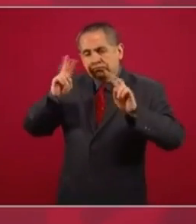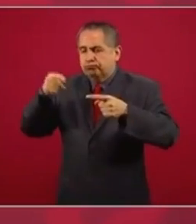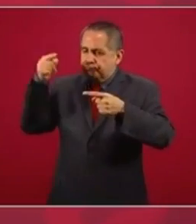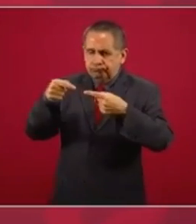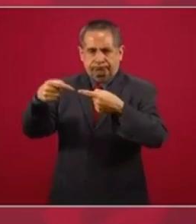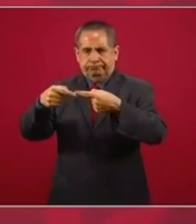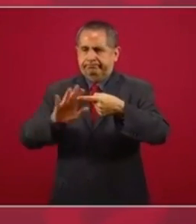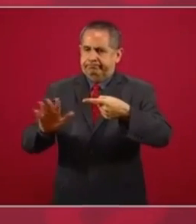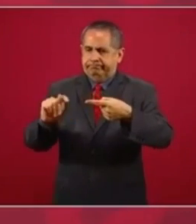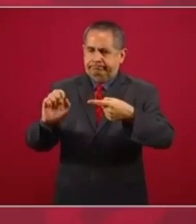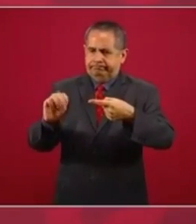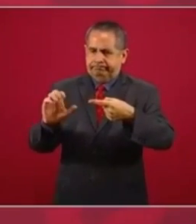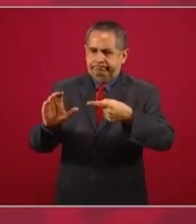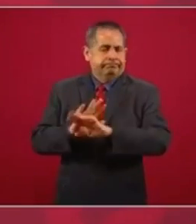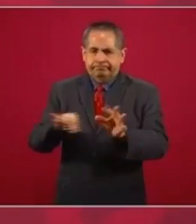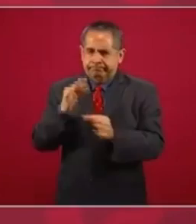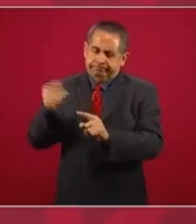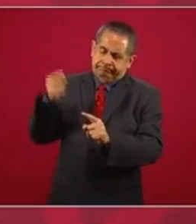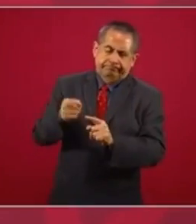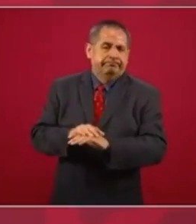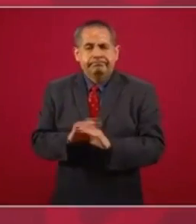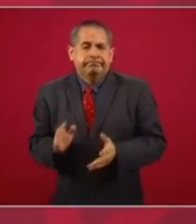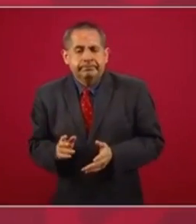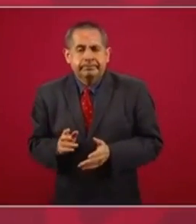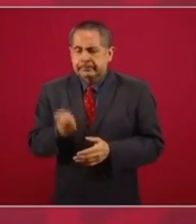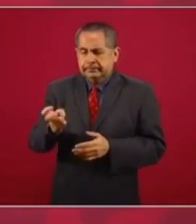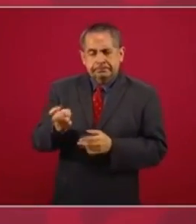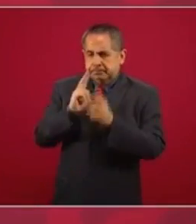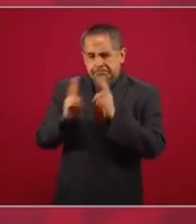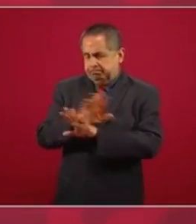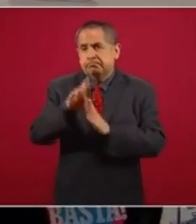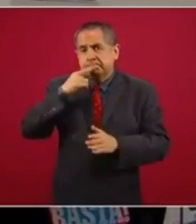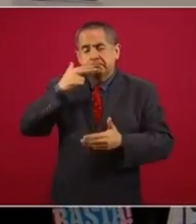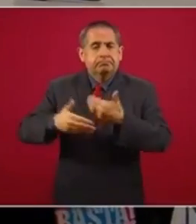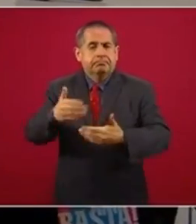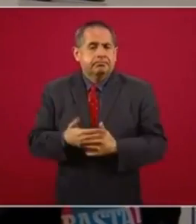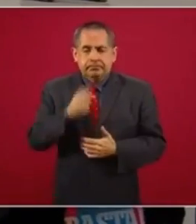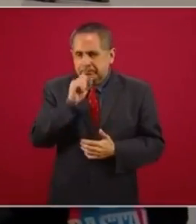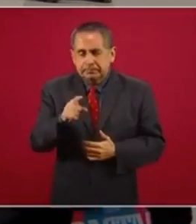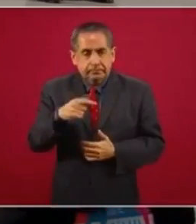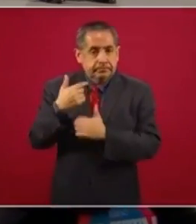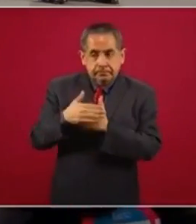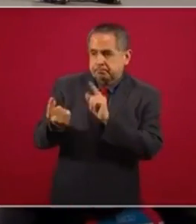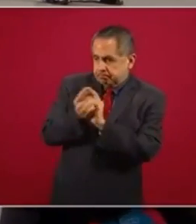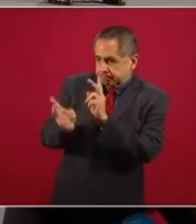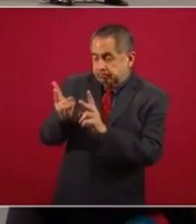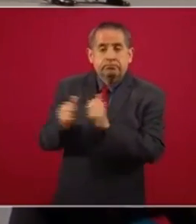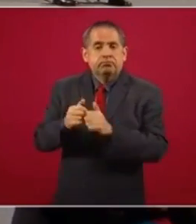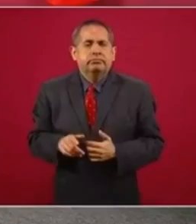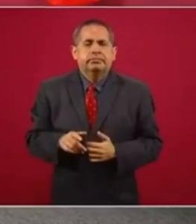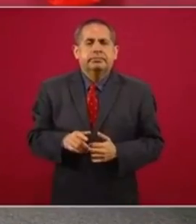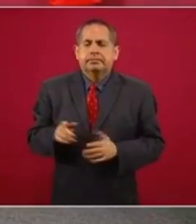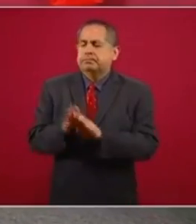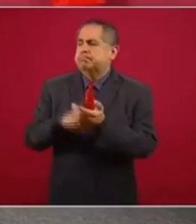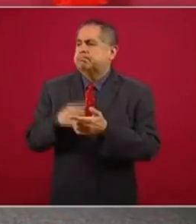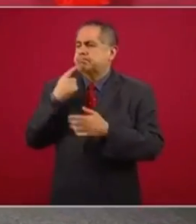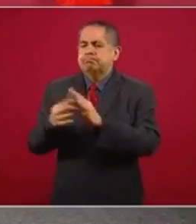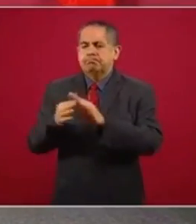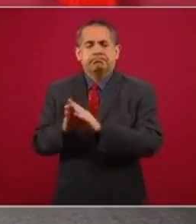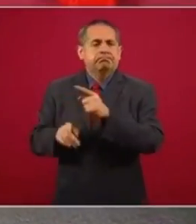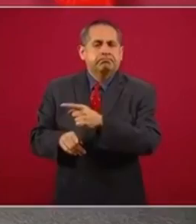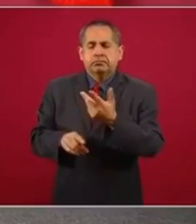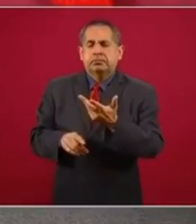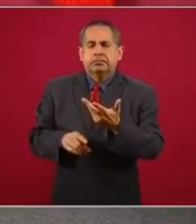vamos básicamente a lo relacionado con el tratado y también vamos a expresar nuestro